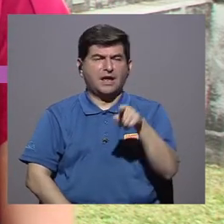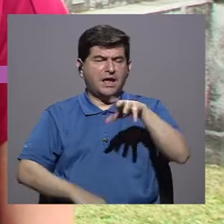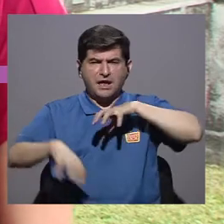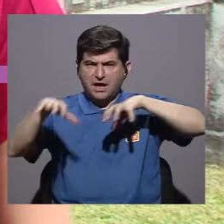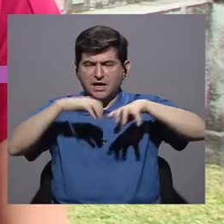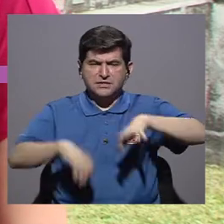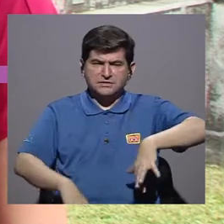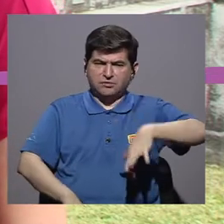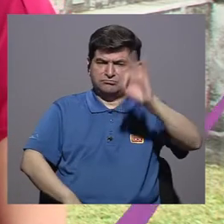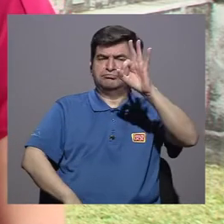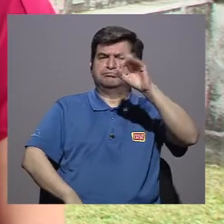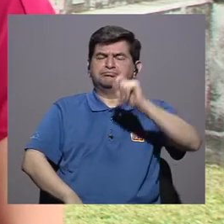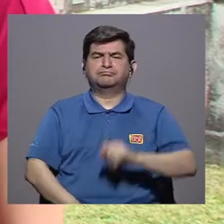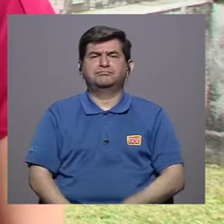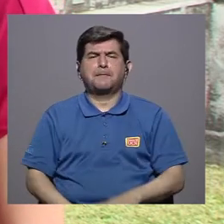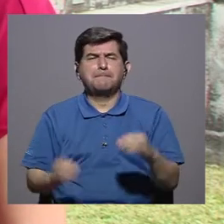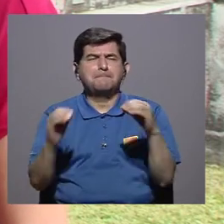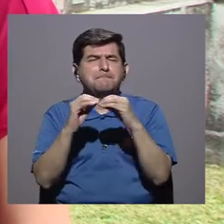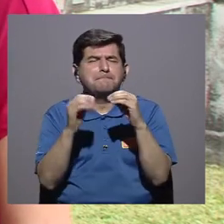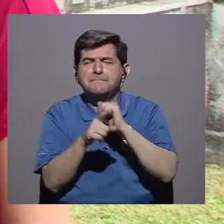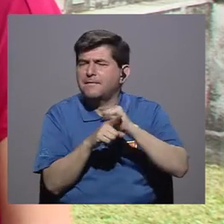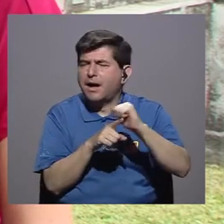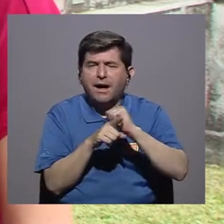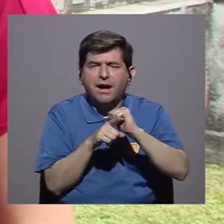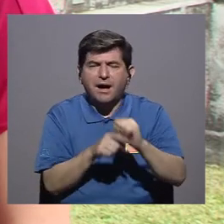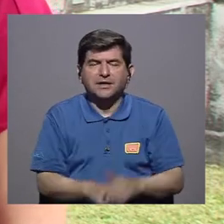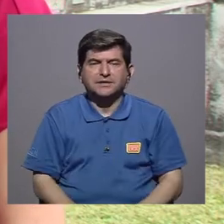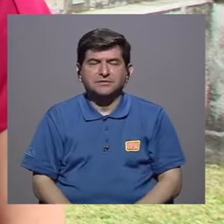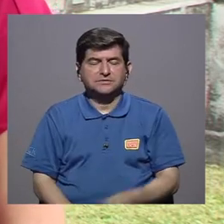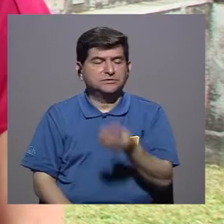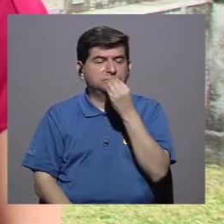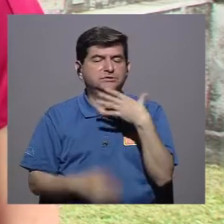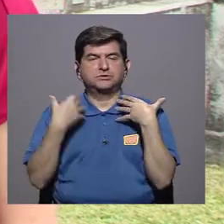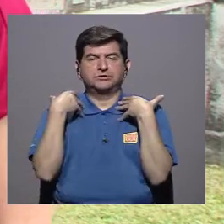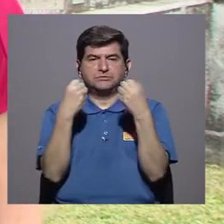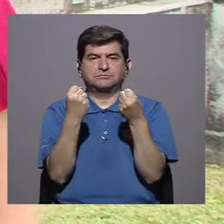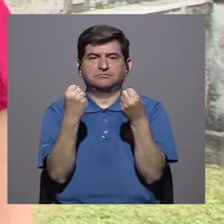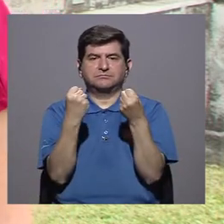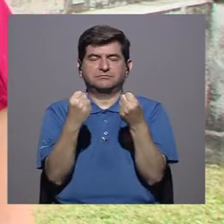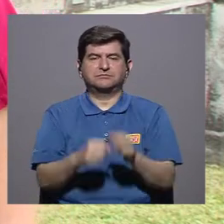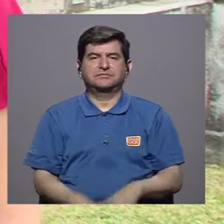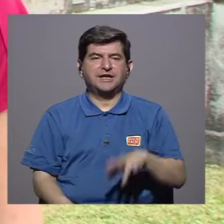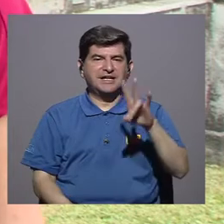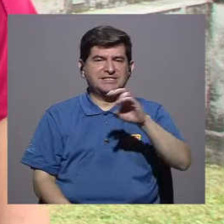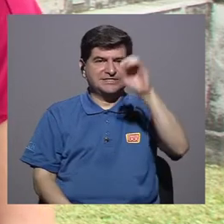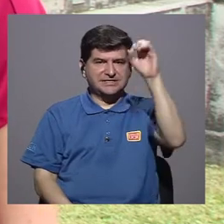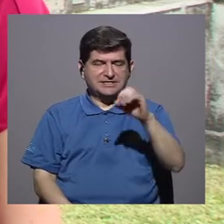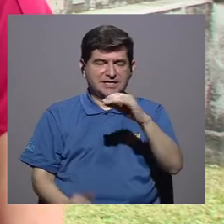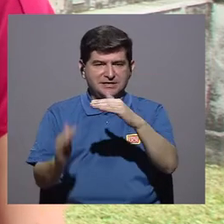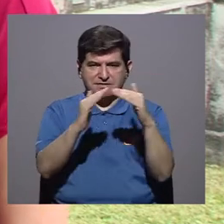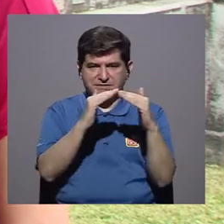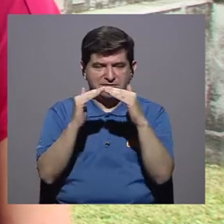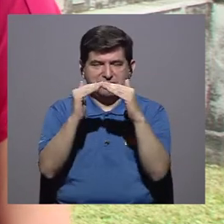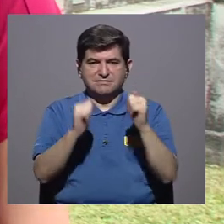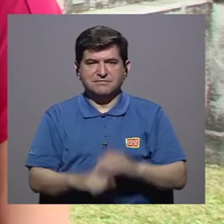En estas actividades encontramos que la que más se practica es la de comer sanamente. 70% de la población